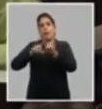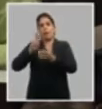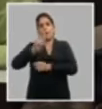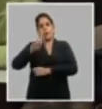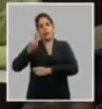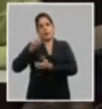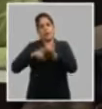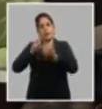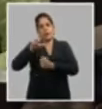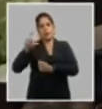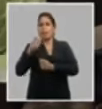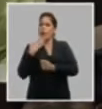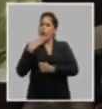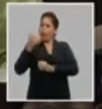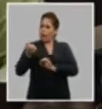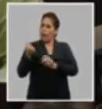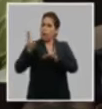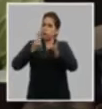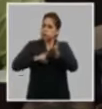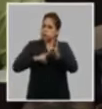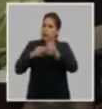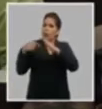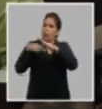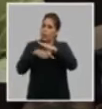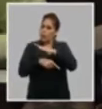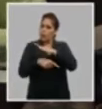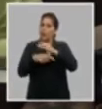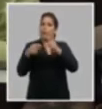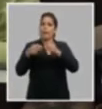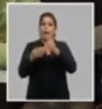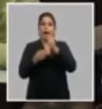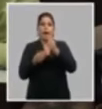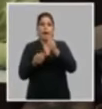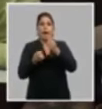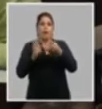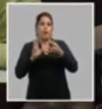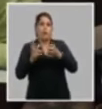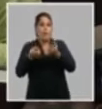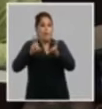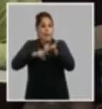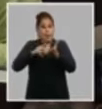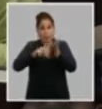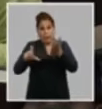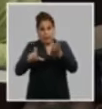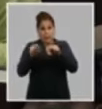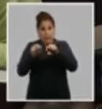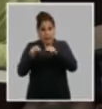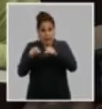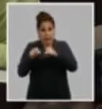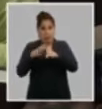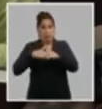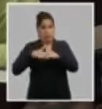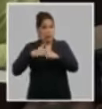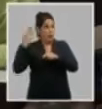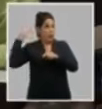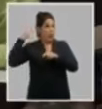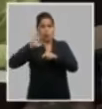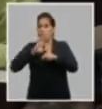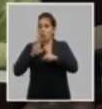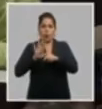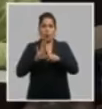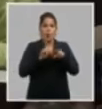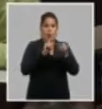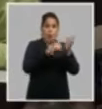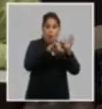exigimos se realice con calidad que se realice con profundidad para formar una militancia que no está en sí misma formada una vez que es